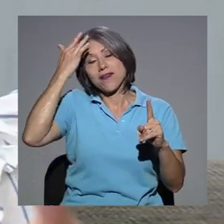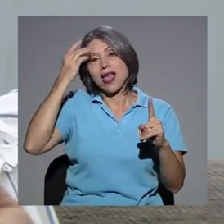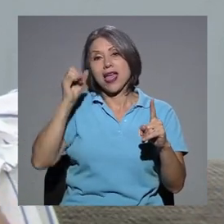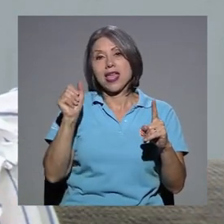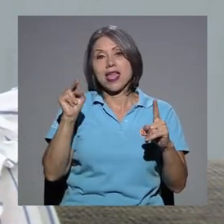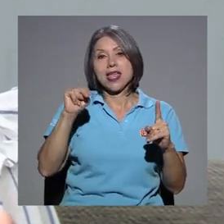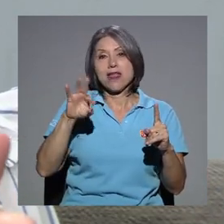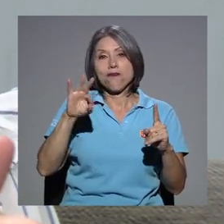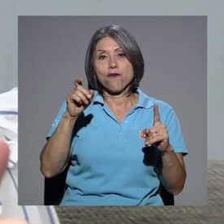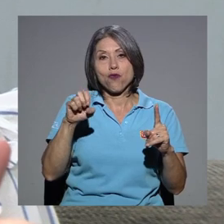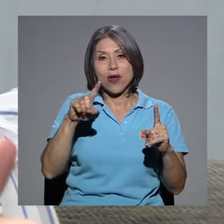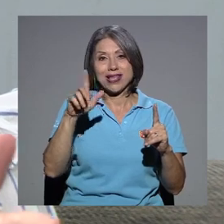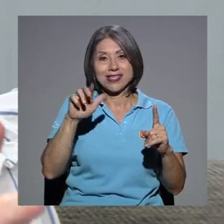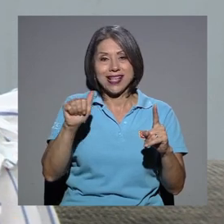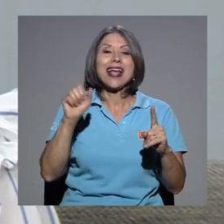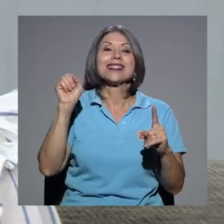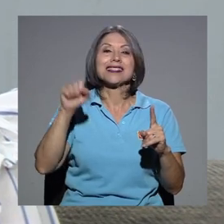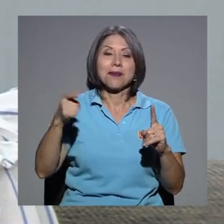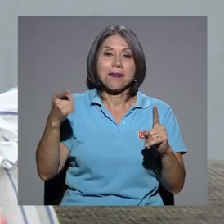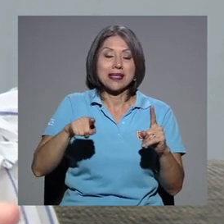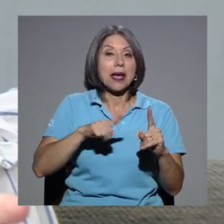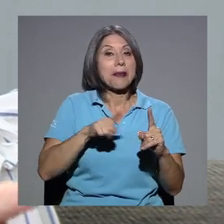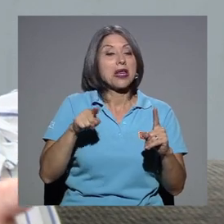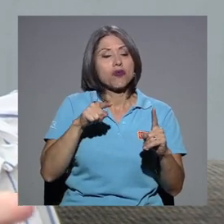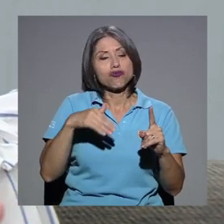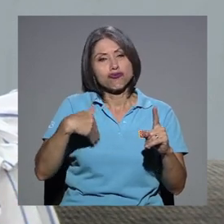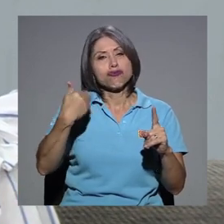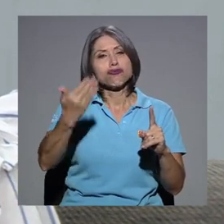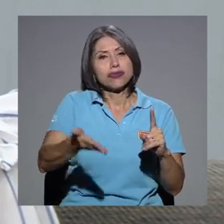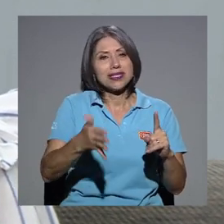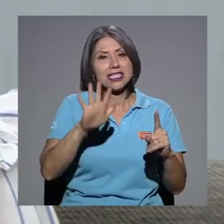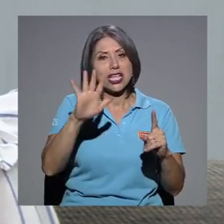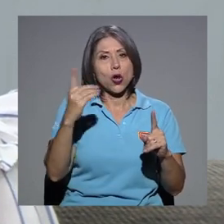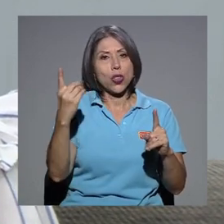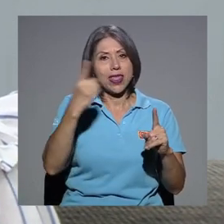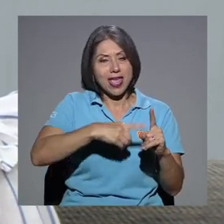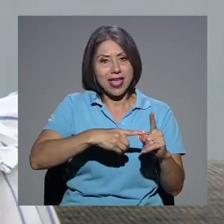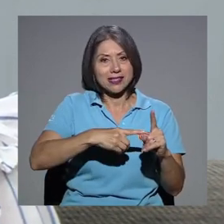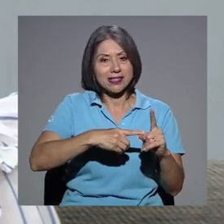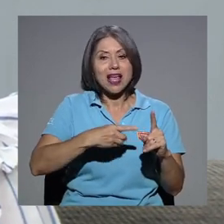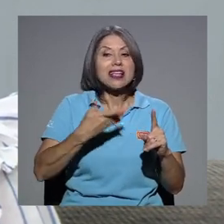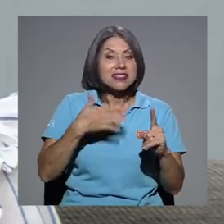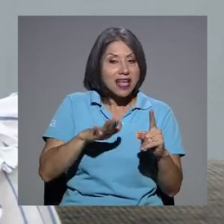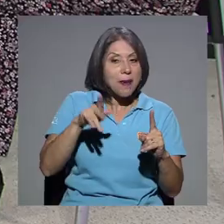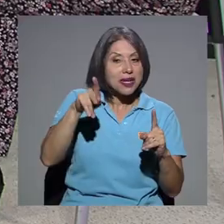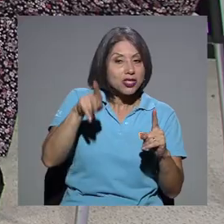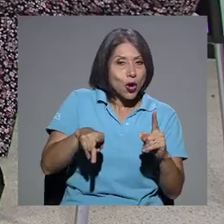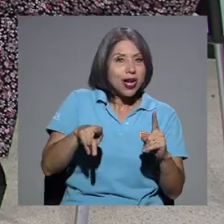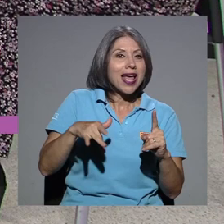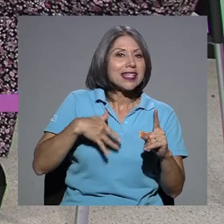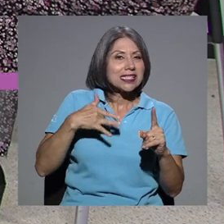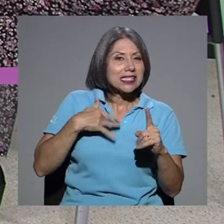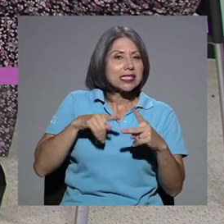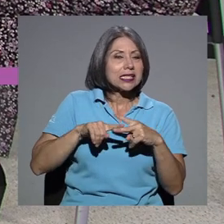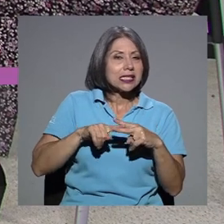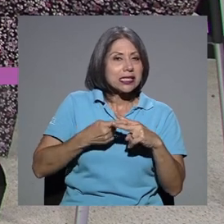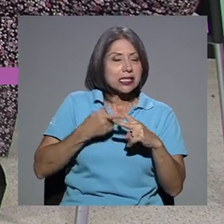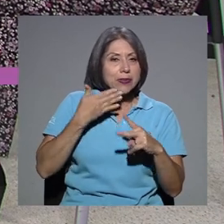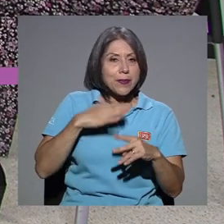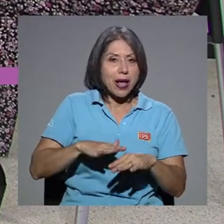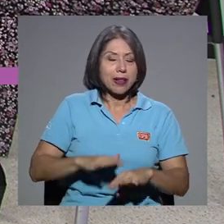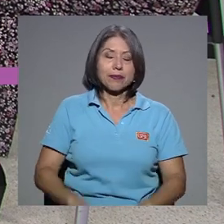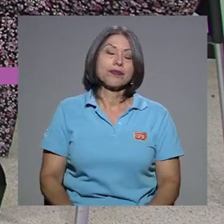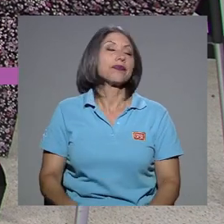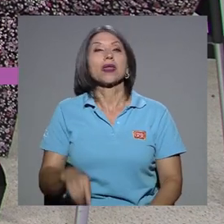sí lo hace. En cinco días después se empiezan a manifestar los síntomas. ¿Y hay conocimiento,